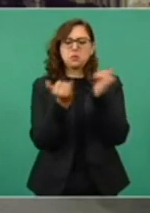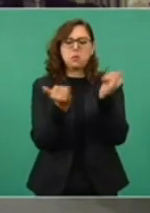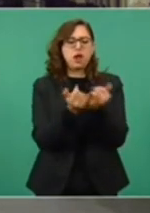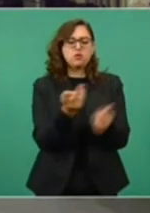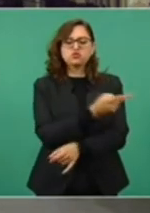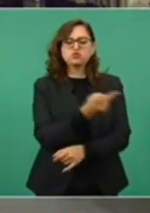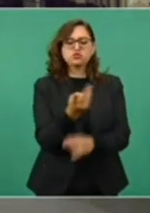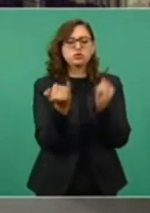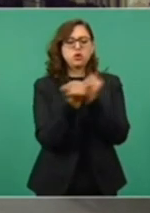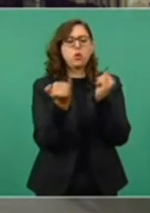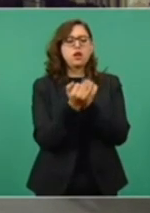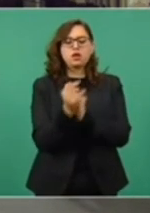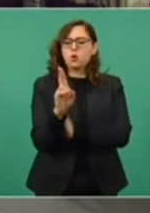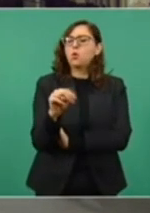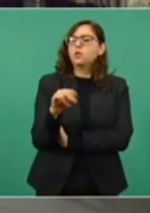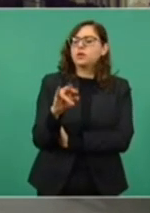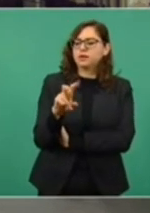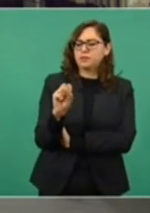pero ponga el Universal.